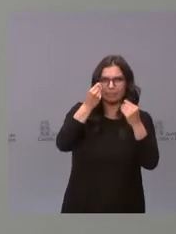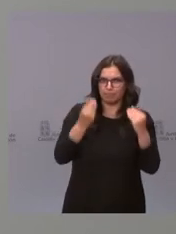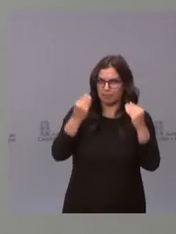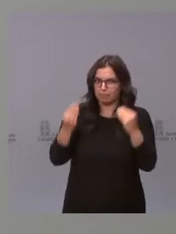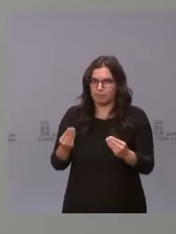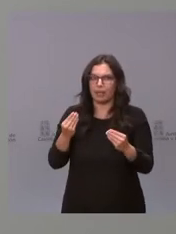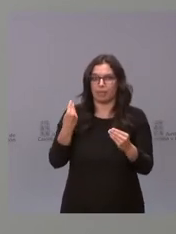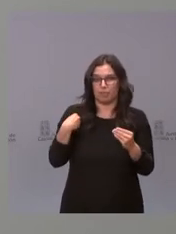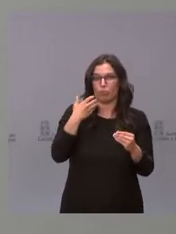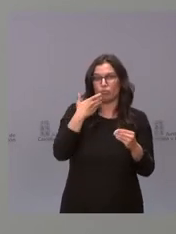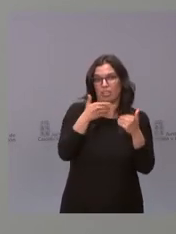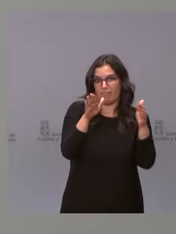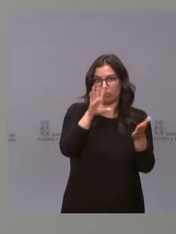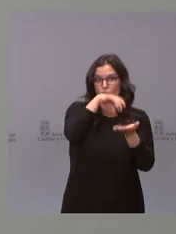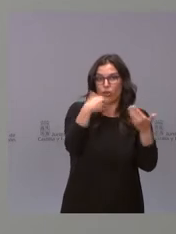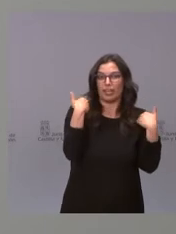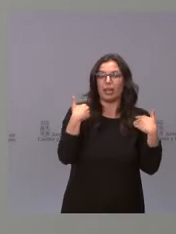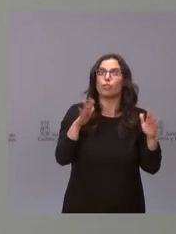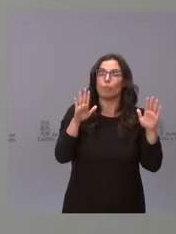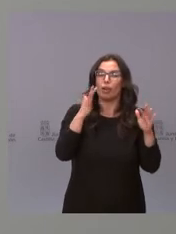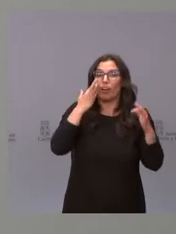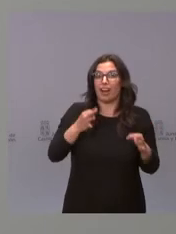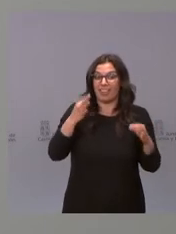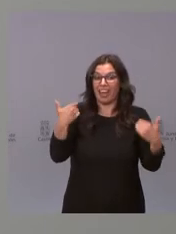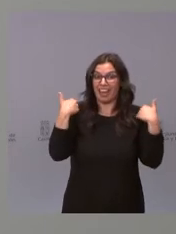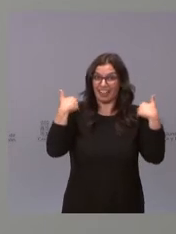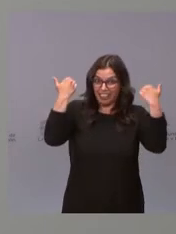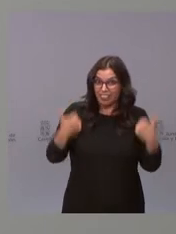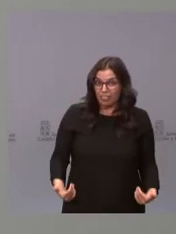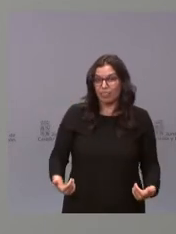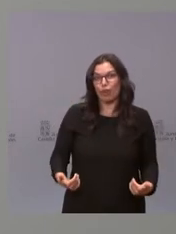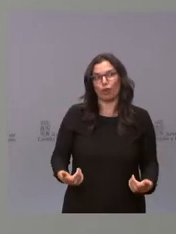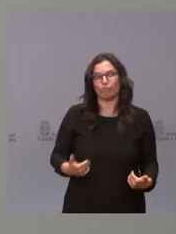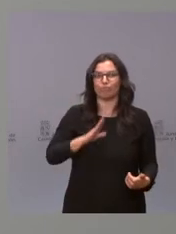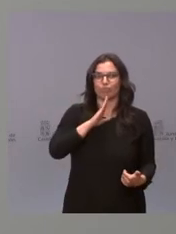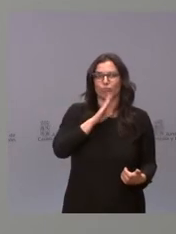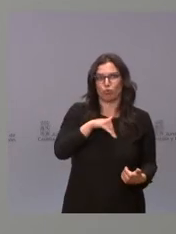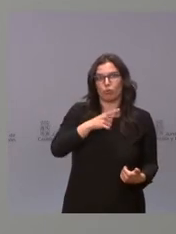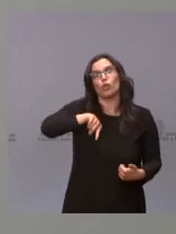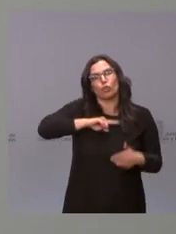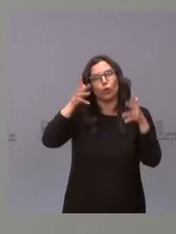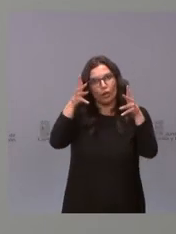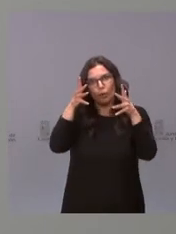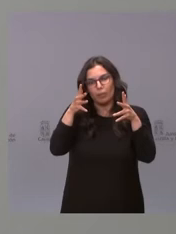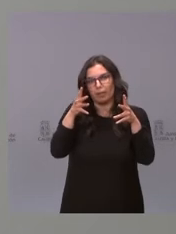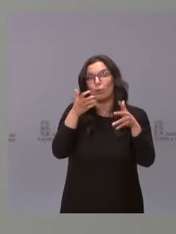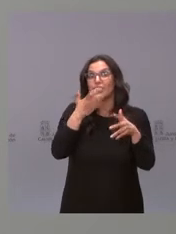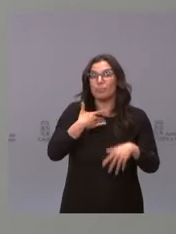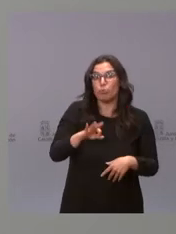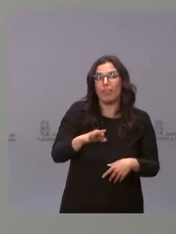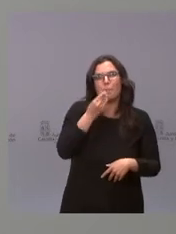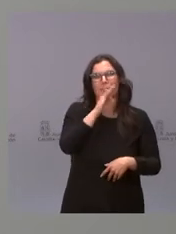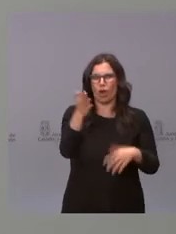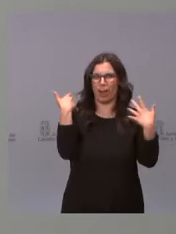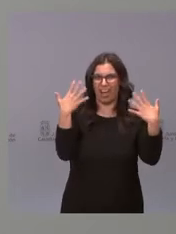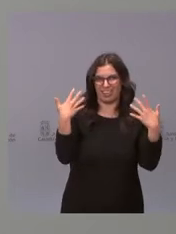dentro de los gimnasios, pero el ejercicio físico, evidentemente nosotros recomendamos que mientras se pueda se haga al